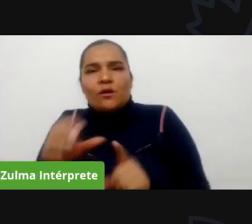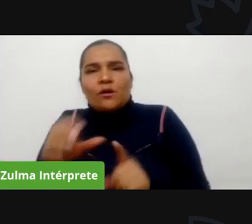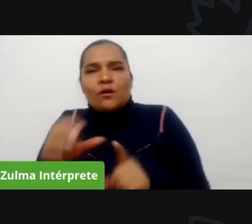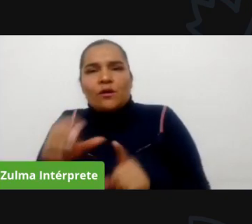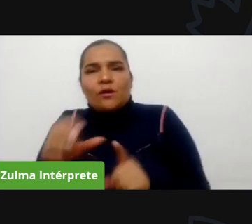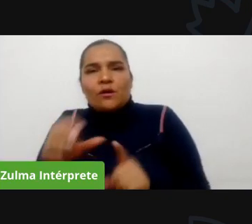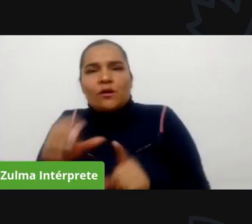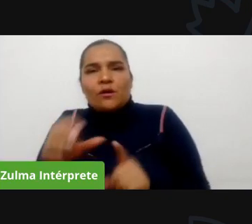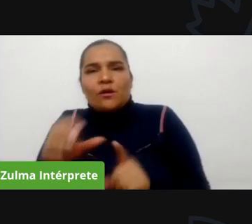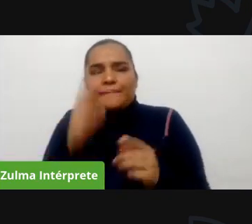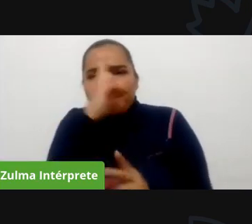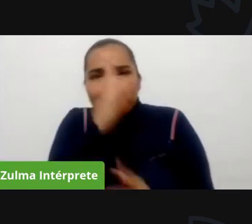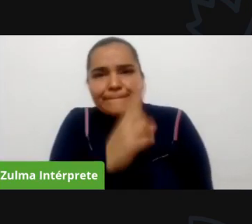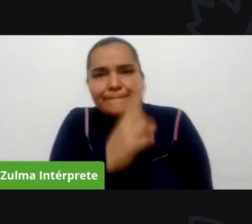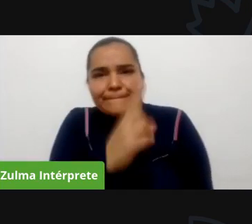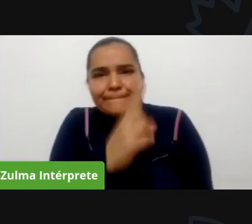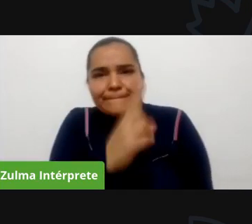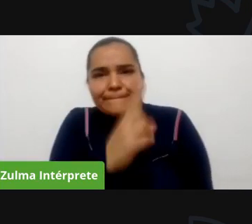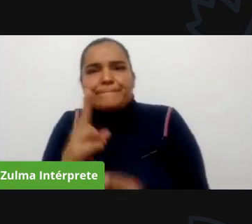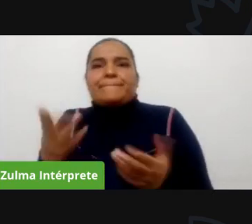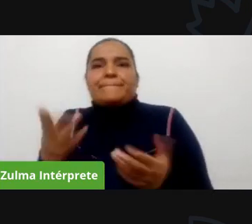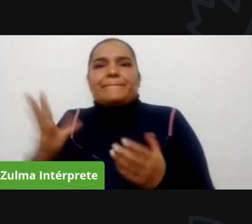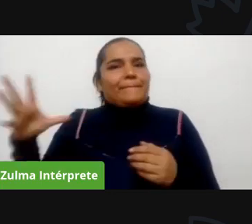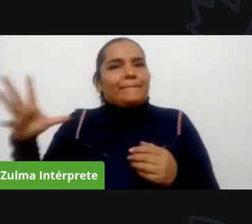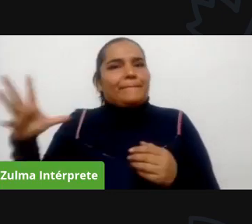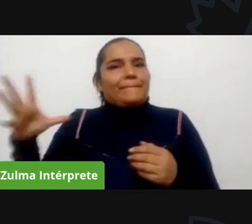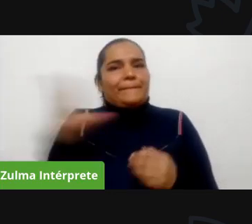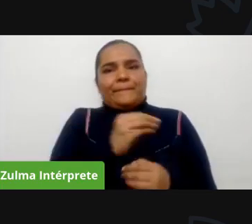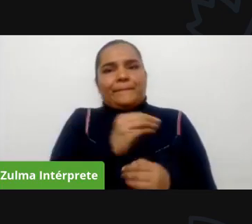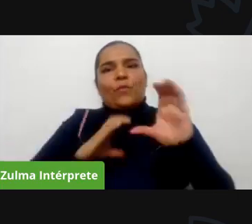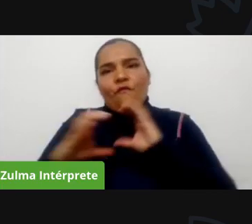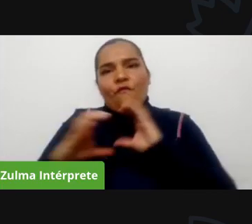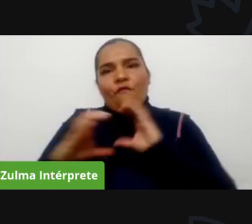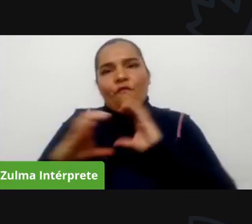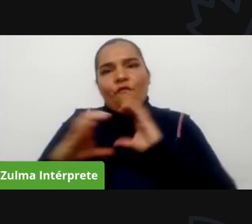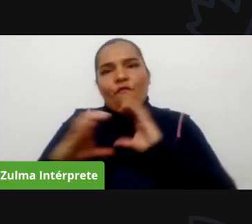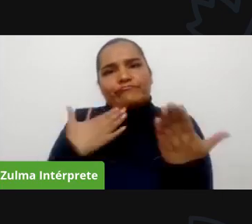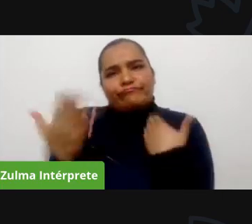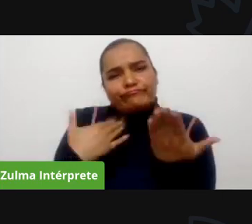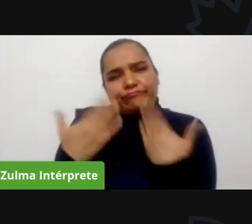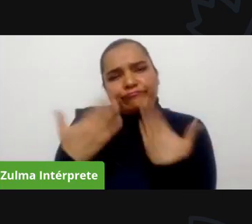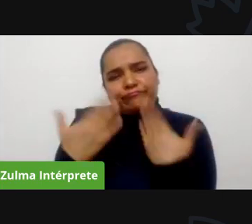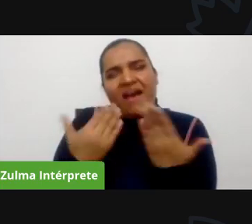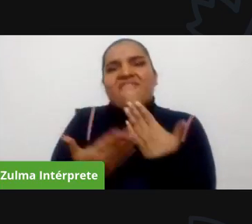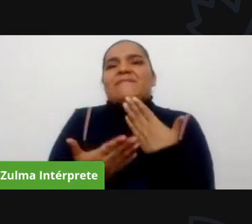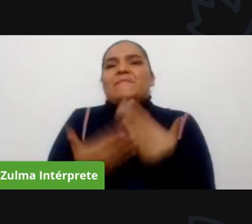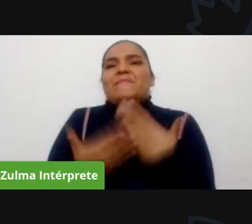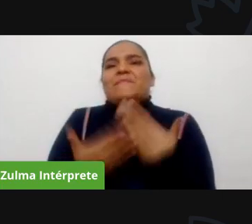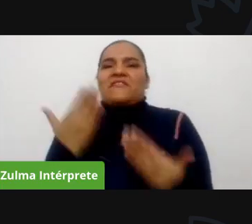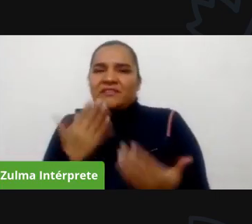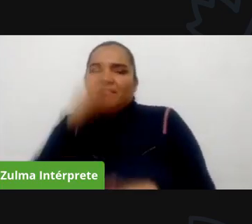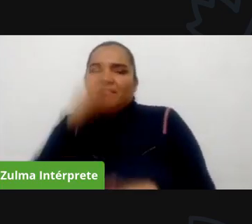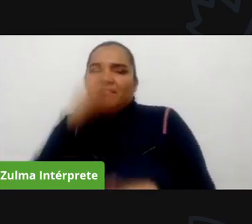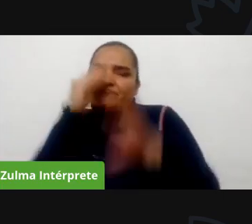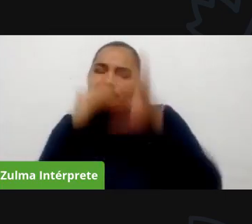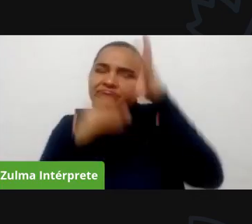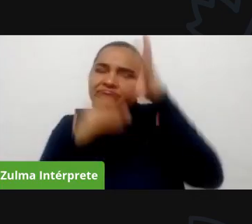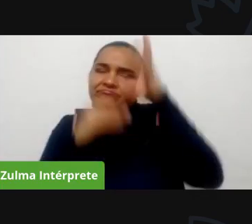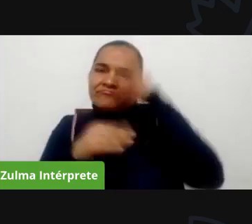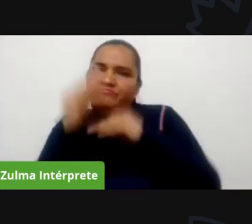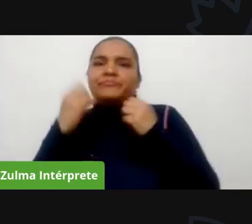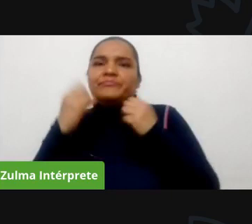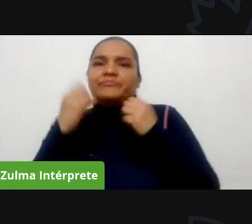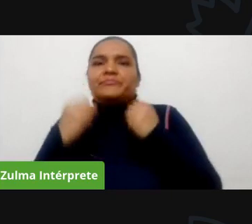fáciles para el aprendizaje y para la generación además de diferentes actitudes que les va a